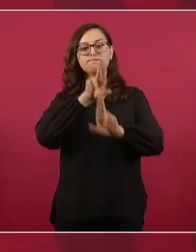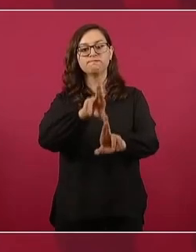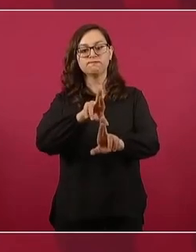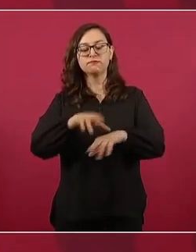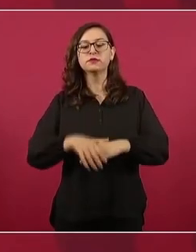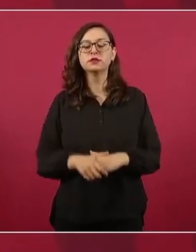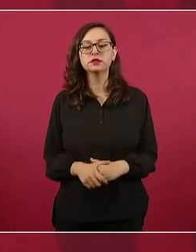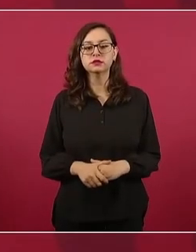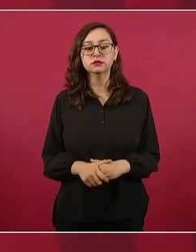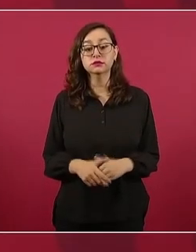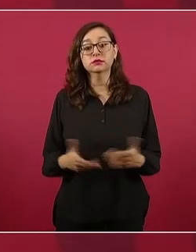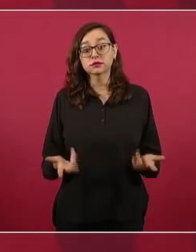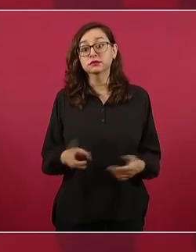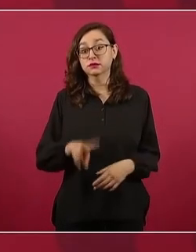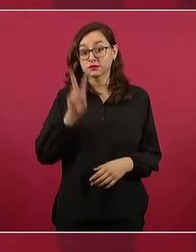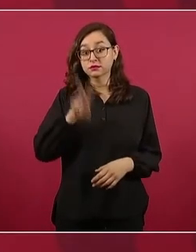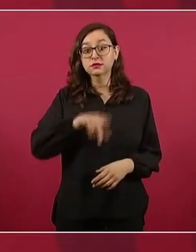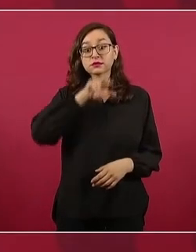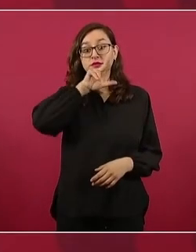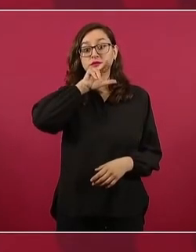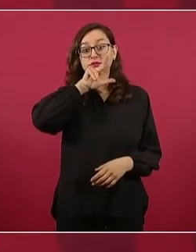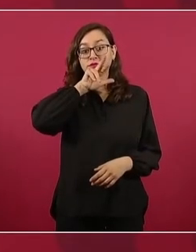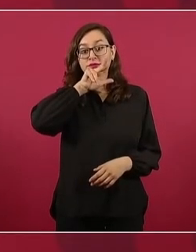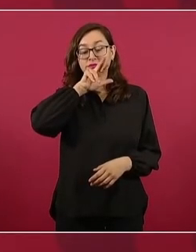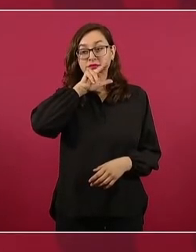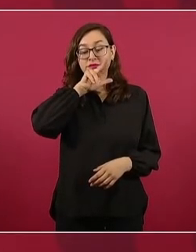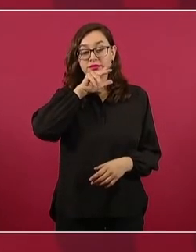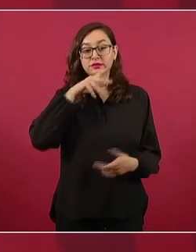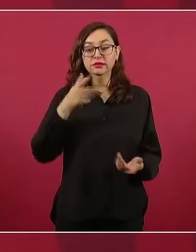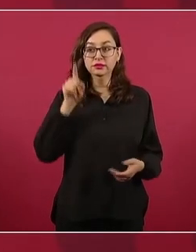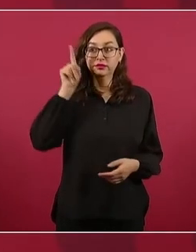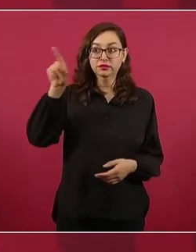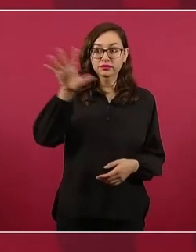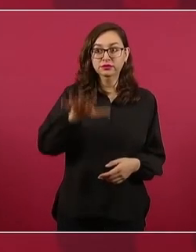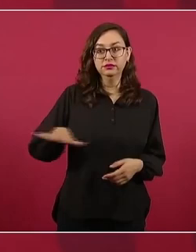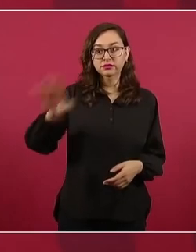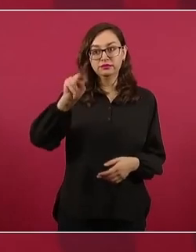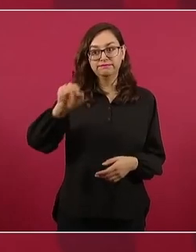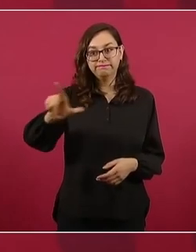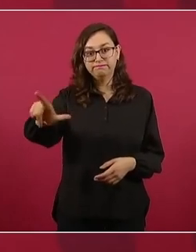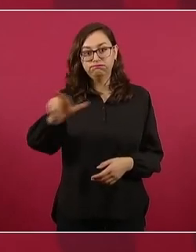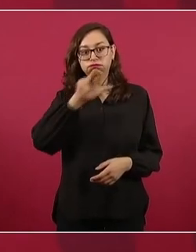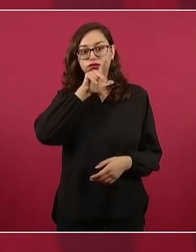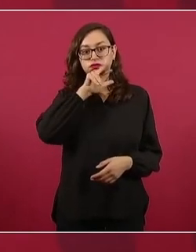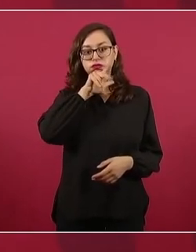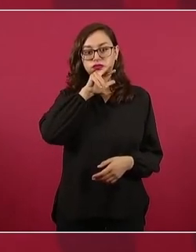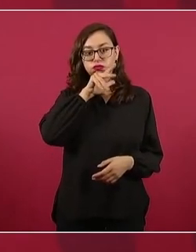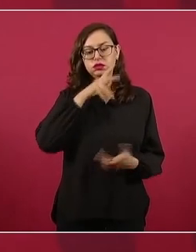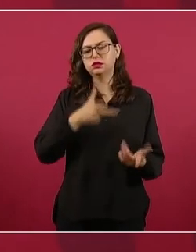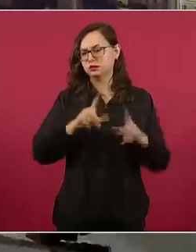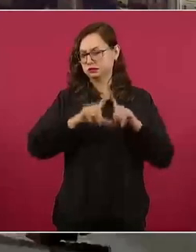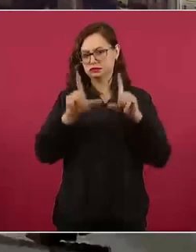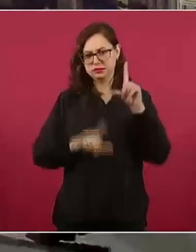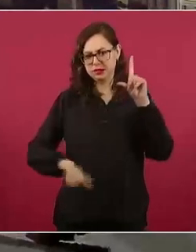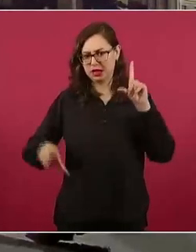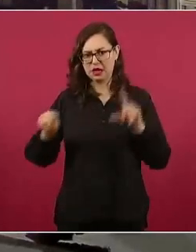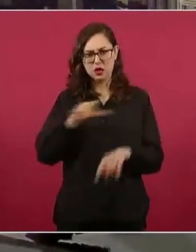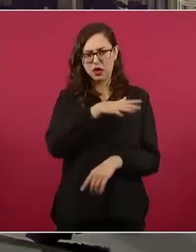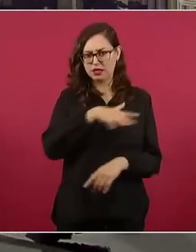Le preocupa mucho a la gente de Nuevo León y también del país. Y